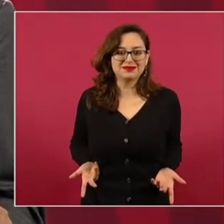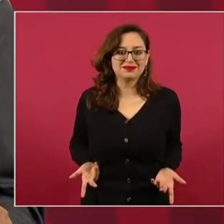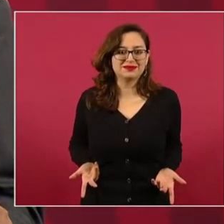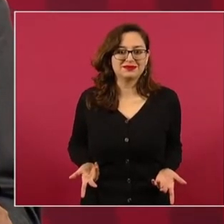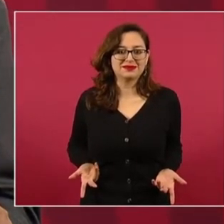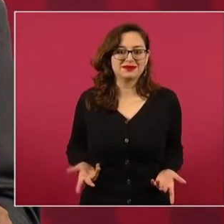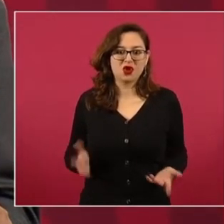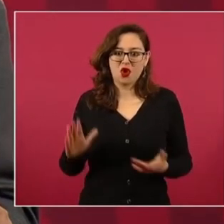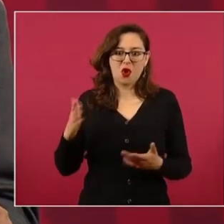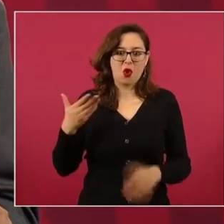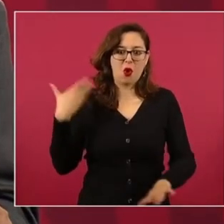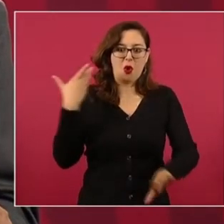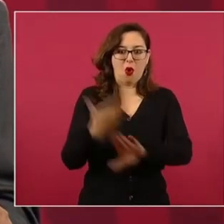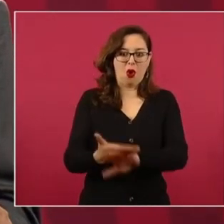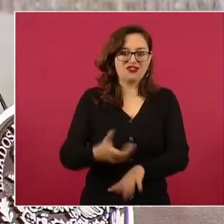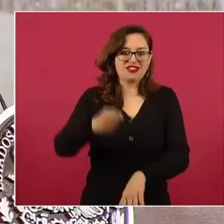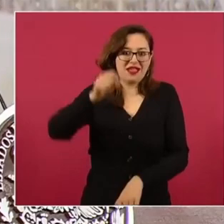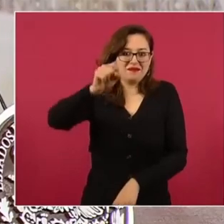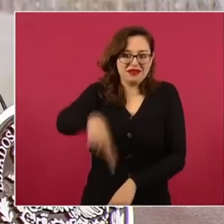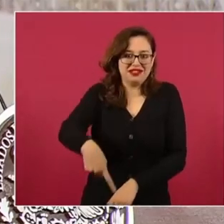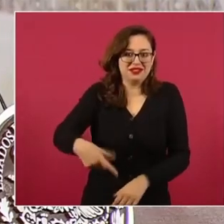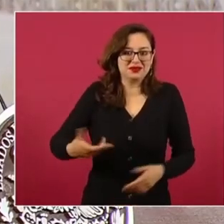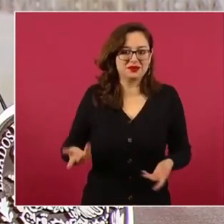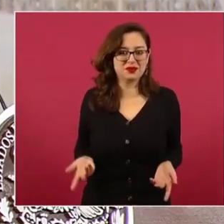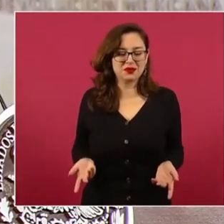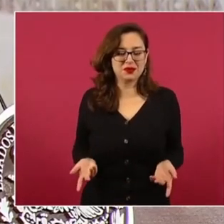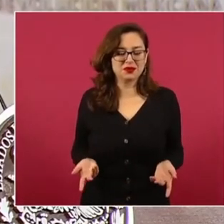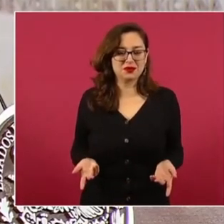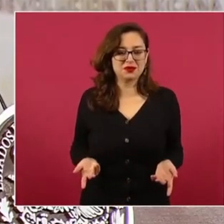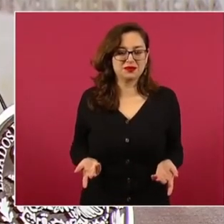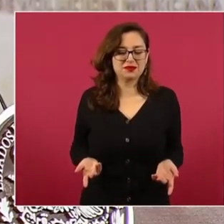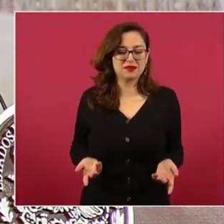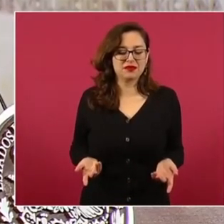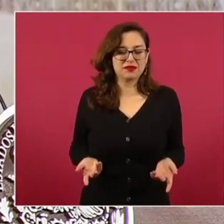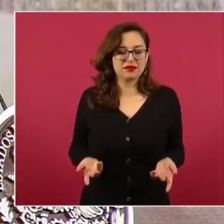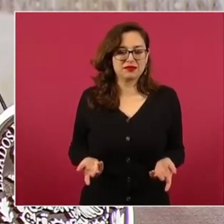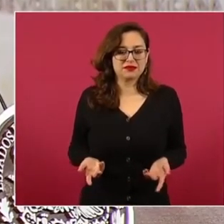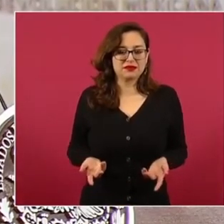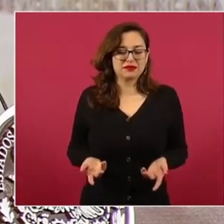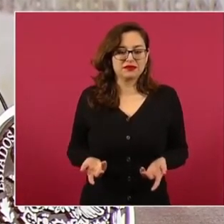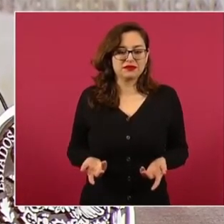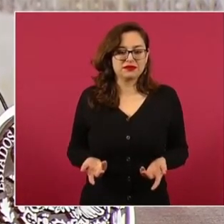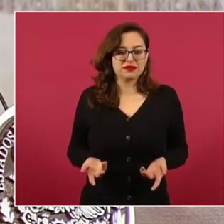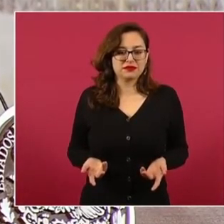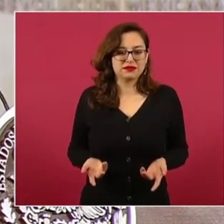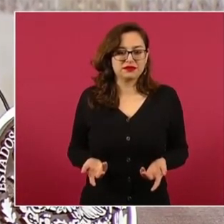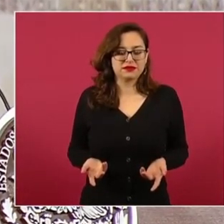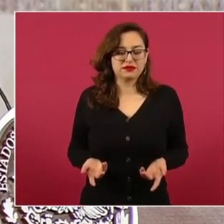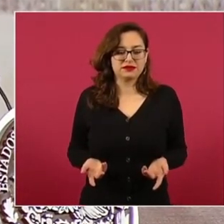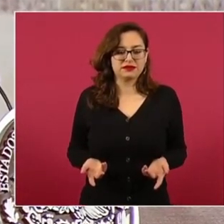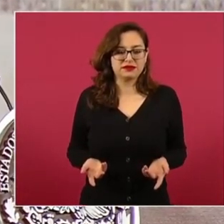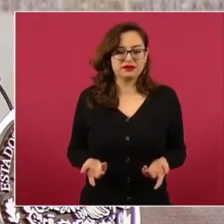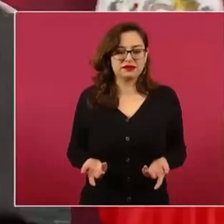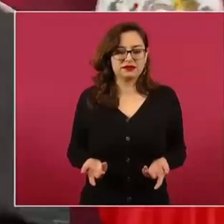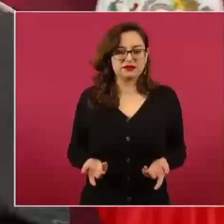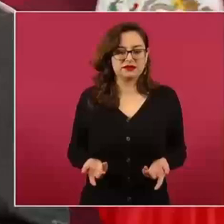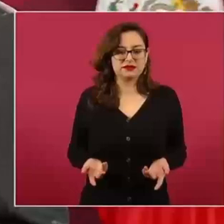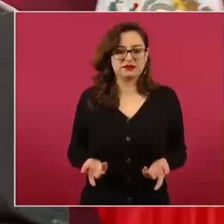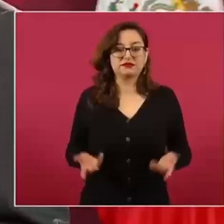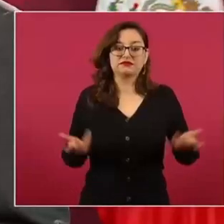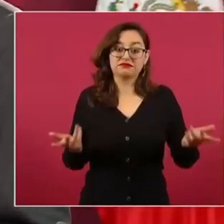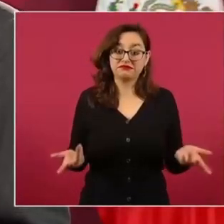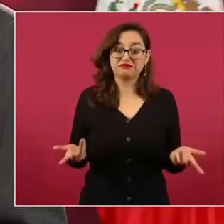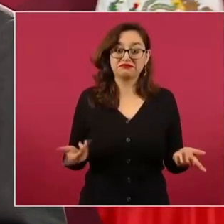Pero eso también conlleva la idea de que no le tienen